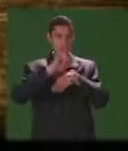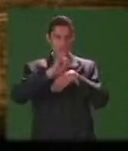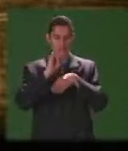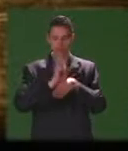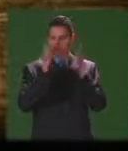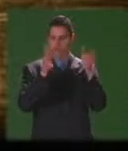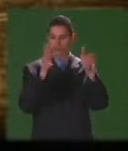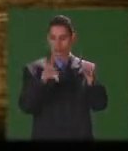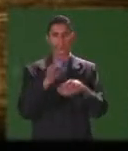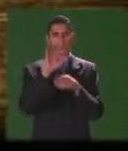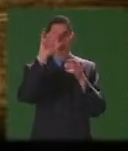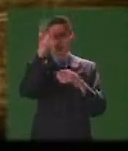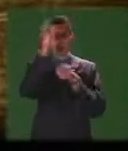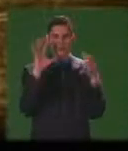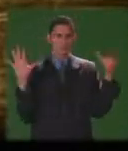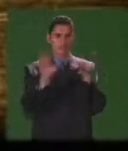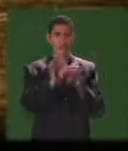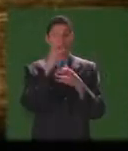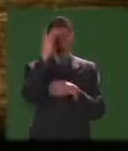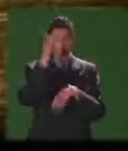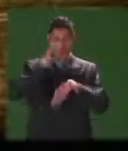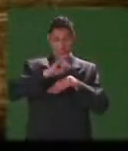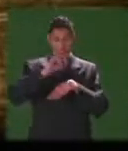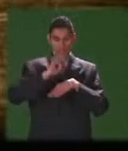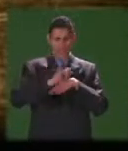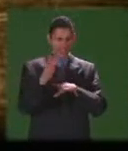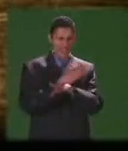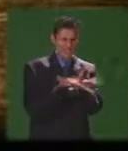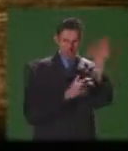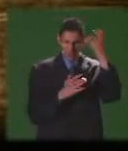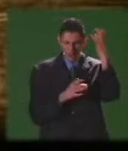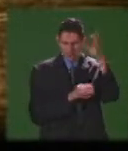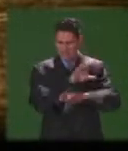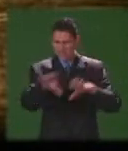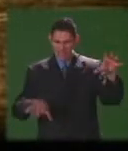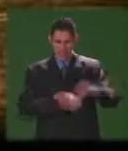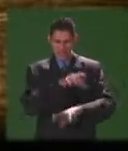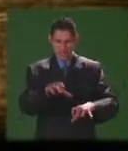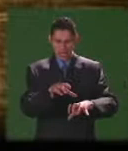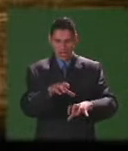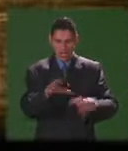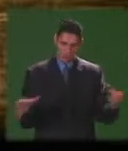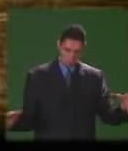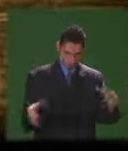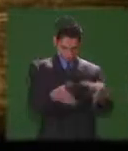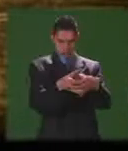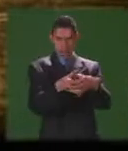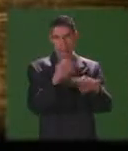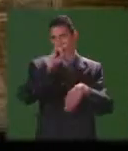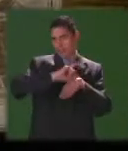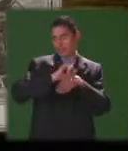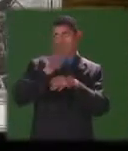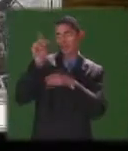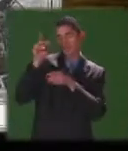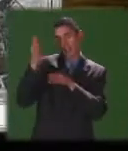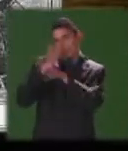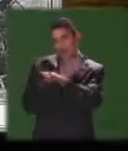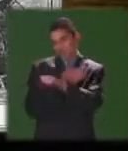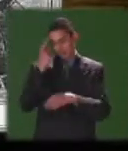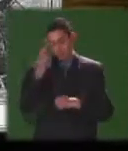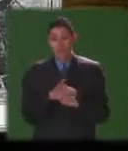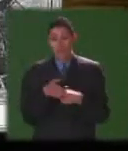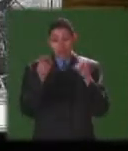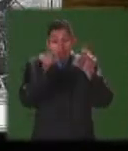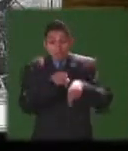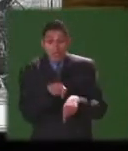colombianos pues la iglesia era la única institución nacional capaz de dar coherencia a esta sociedad desarticulada además